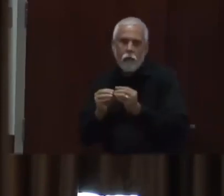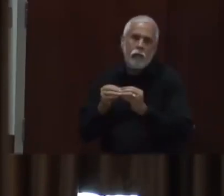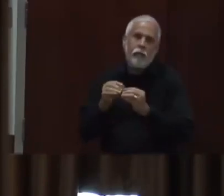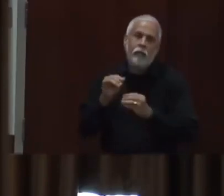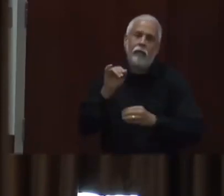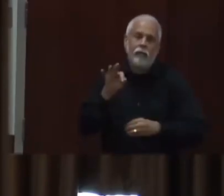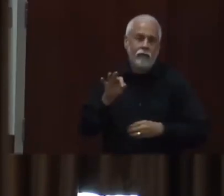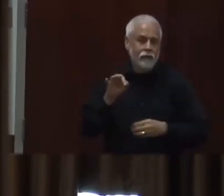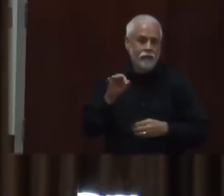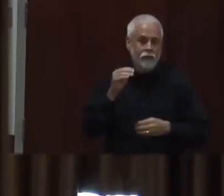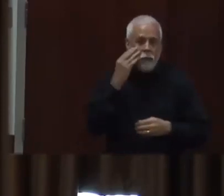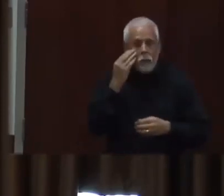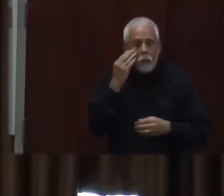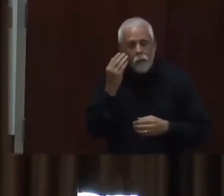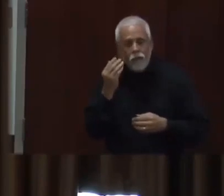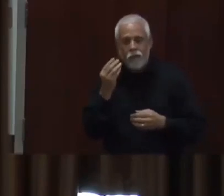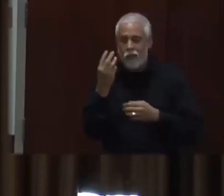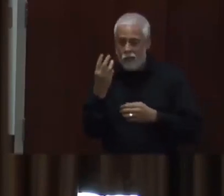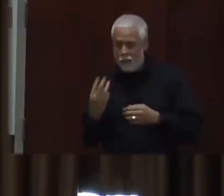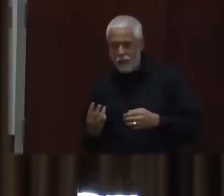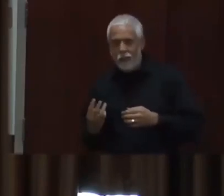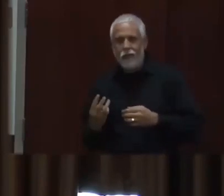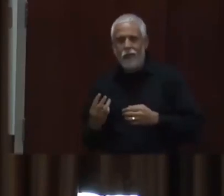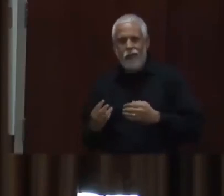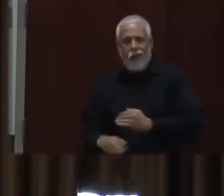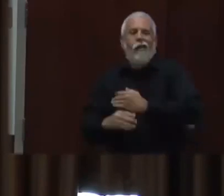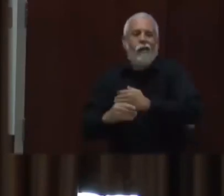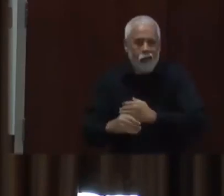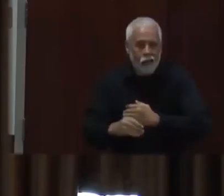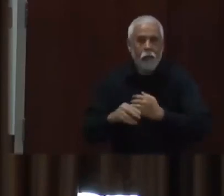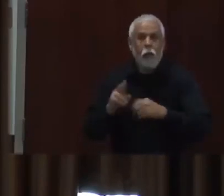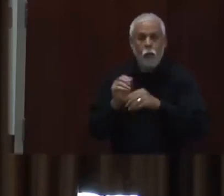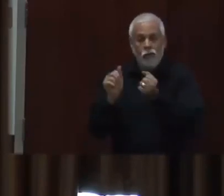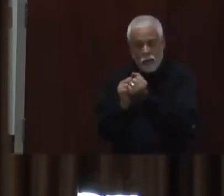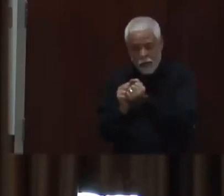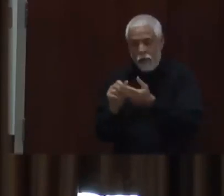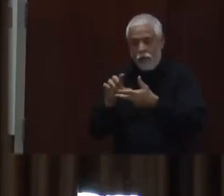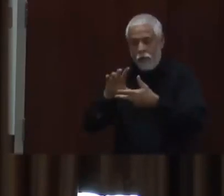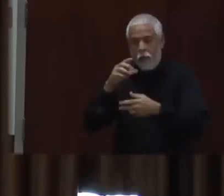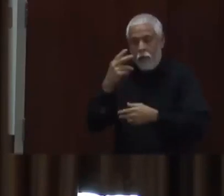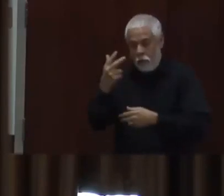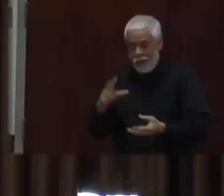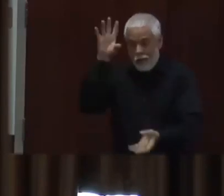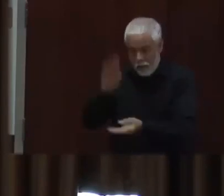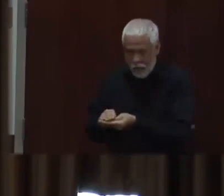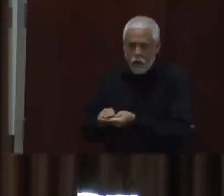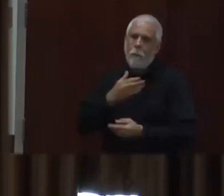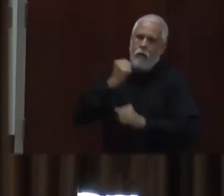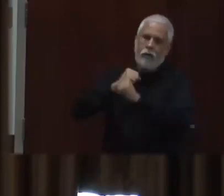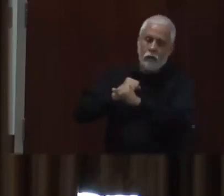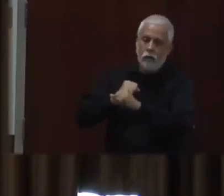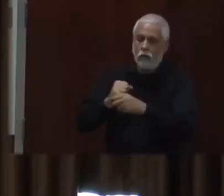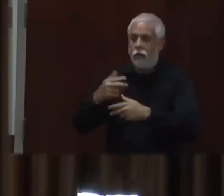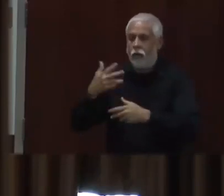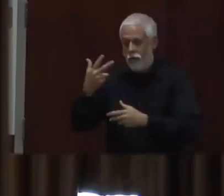opción, entonces tenemos que estar aún más, haciendo más rigurosamente las otras dos.